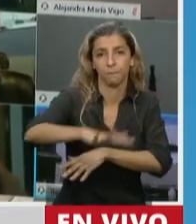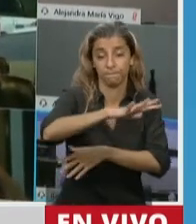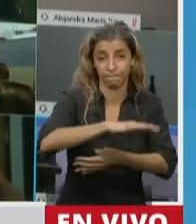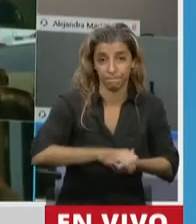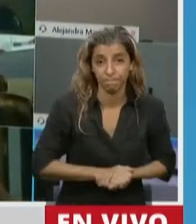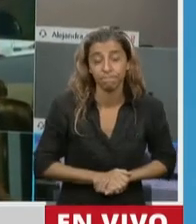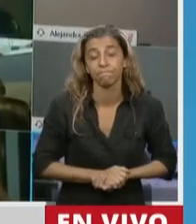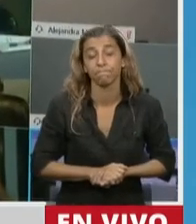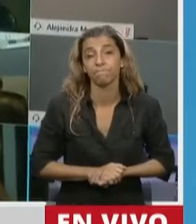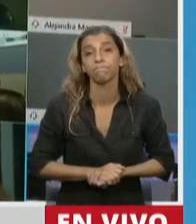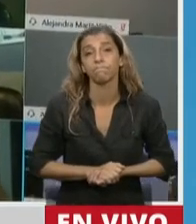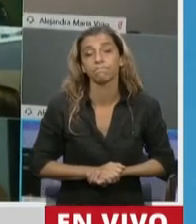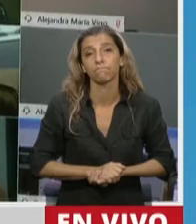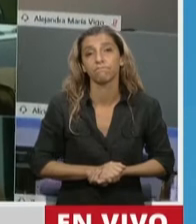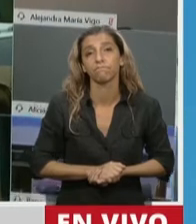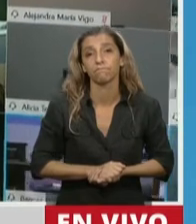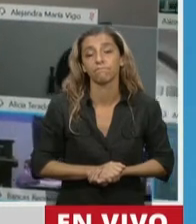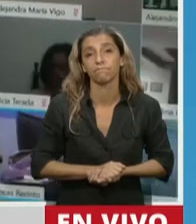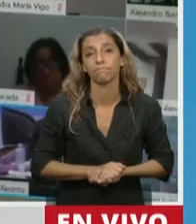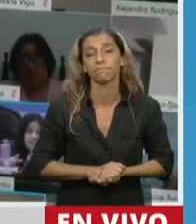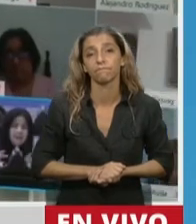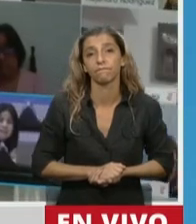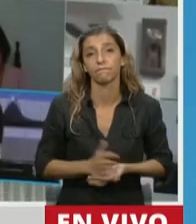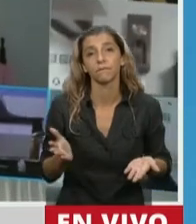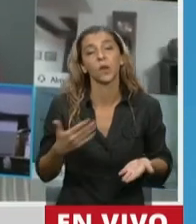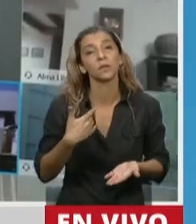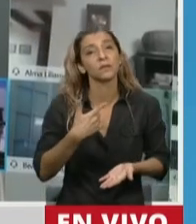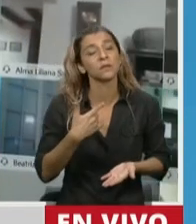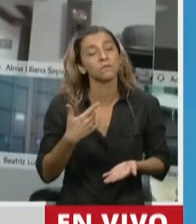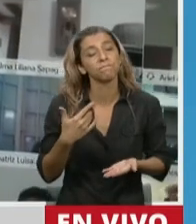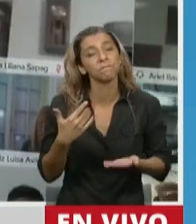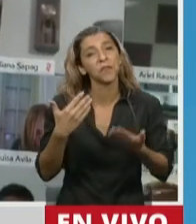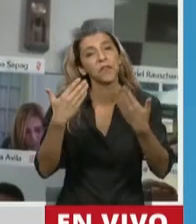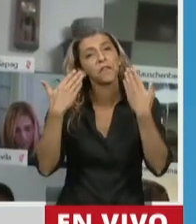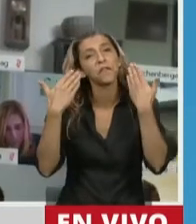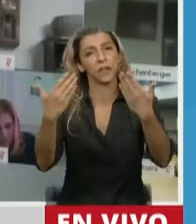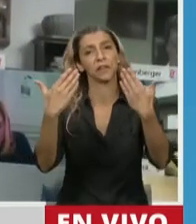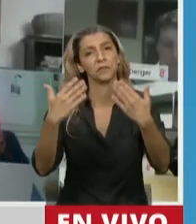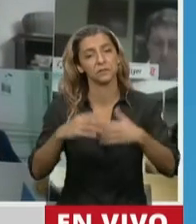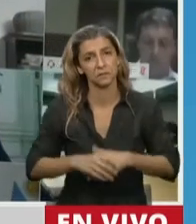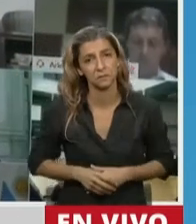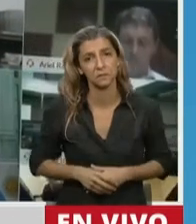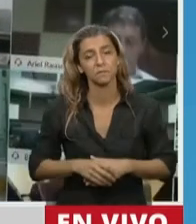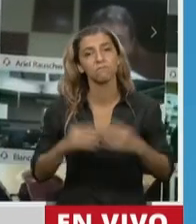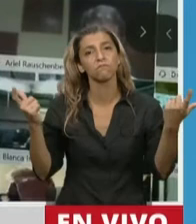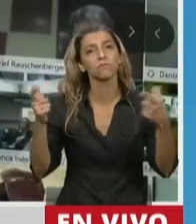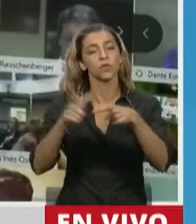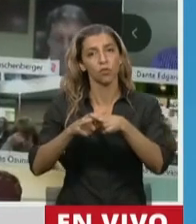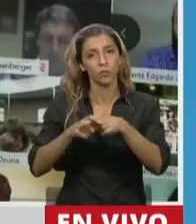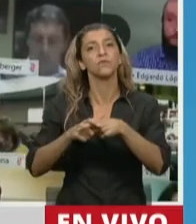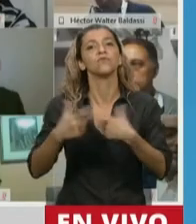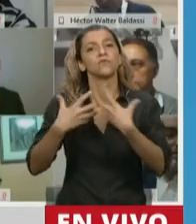Quiero felicitar, señor Presidente, a la Comisión de Salud y Acción Social,